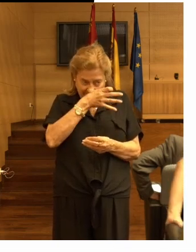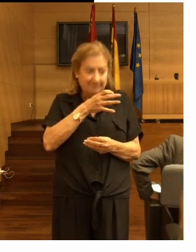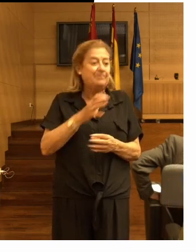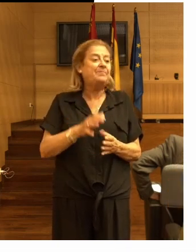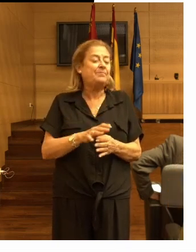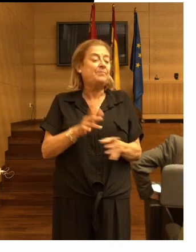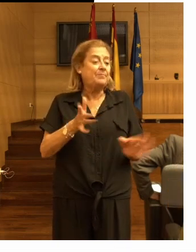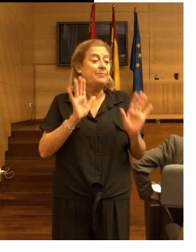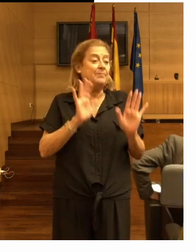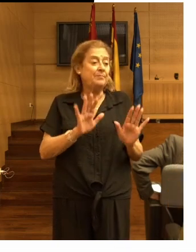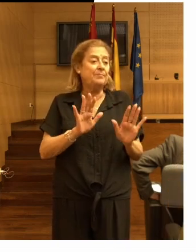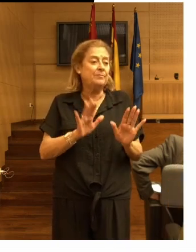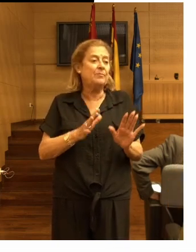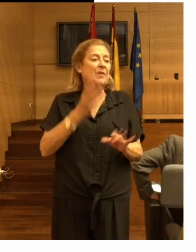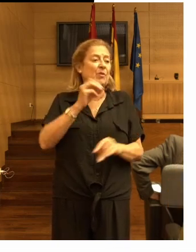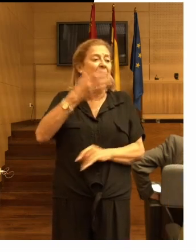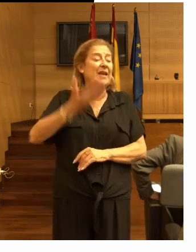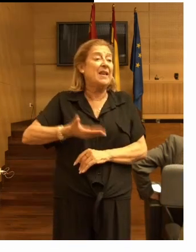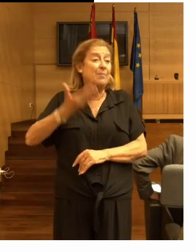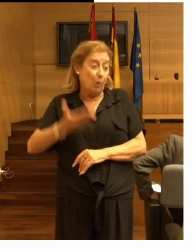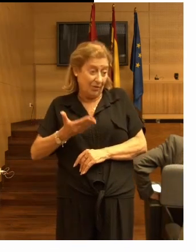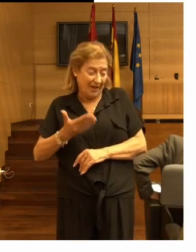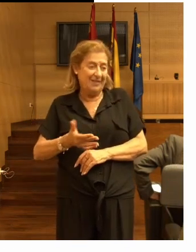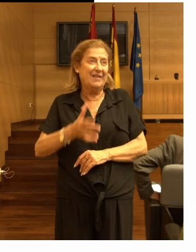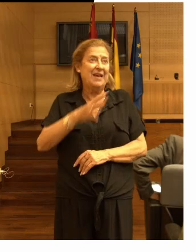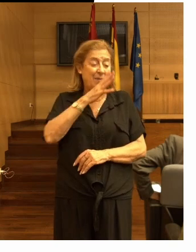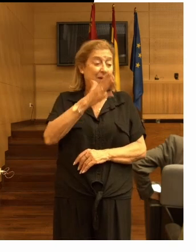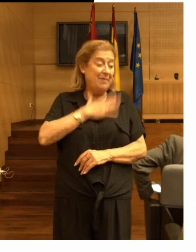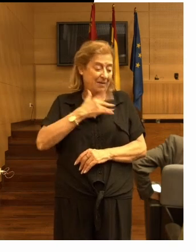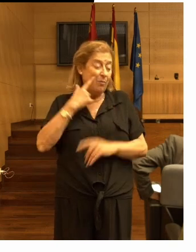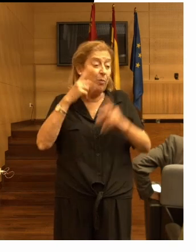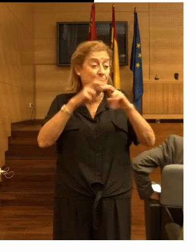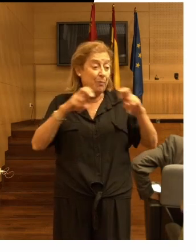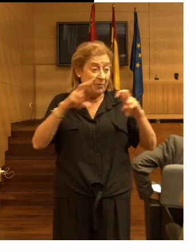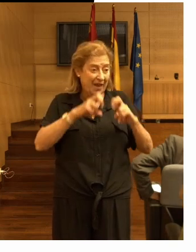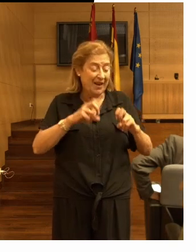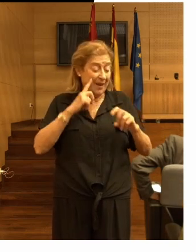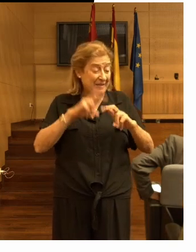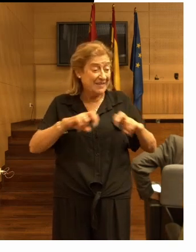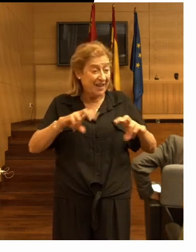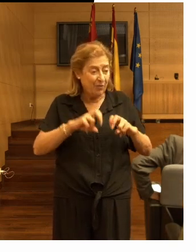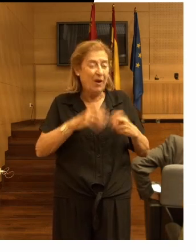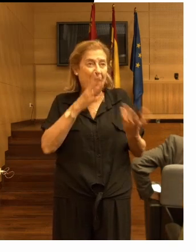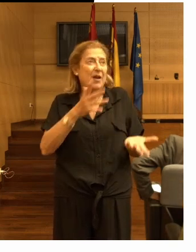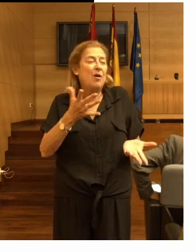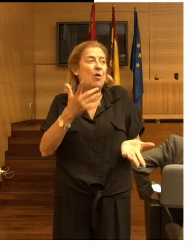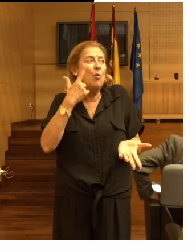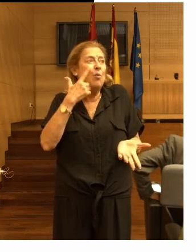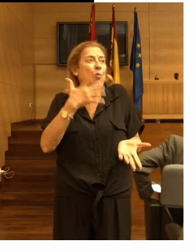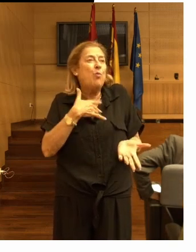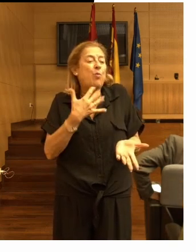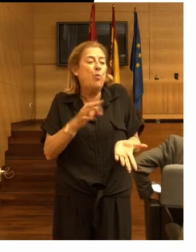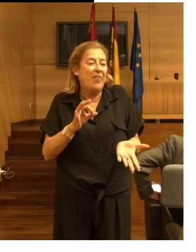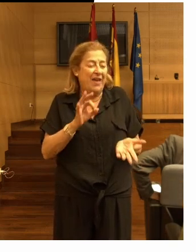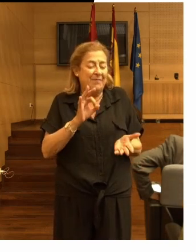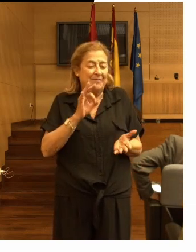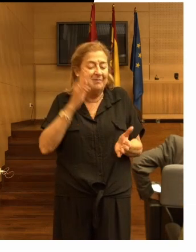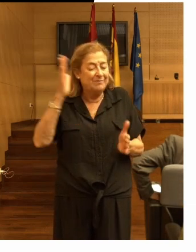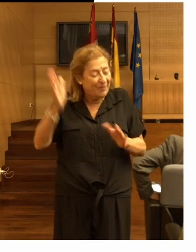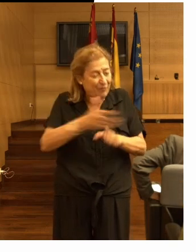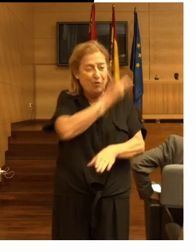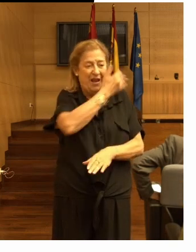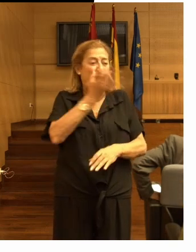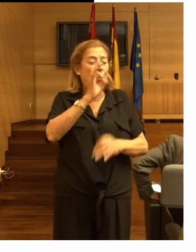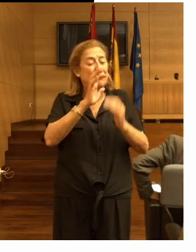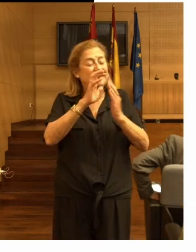fue muy importante para iniciar la investigación sobre cómo se puede eliminar o